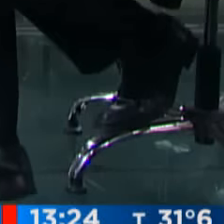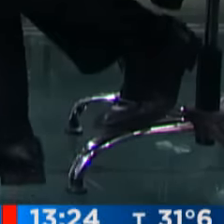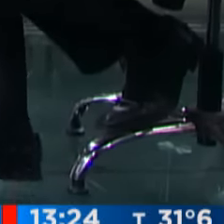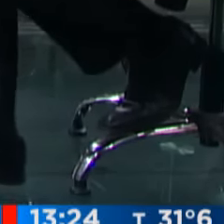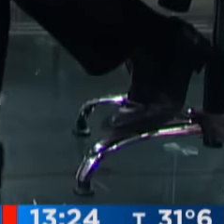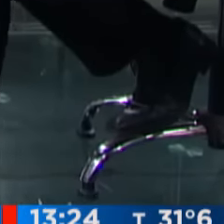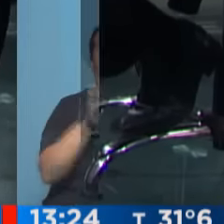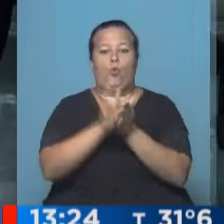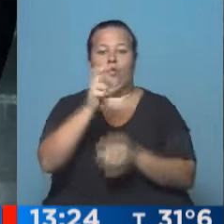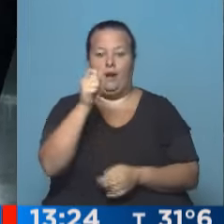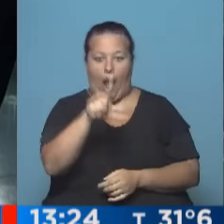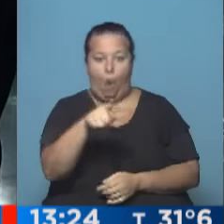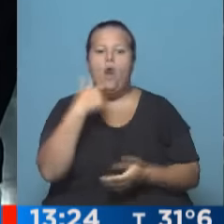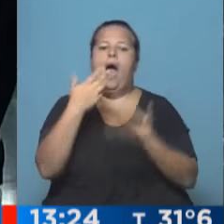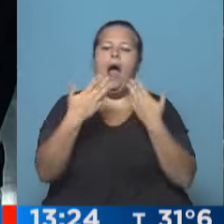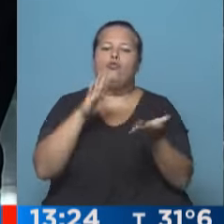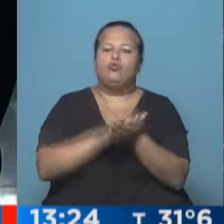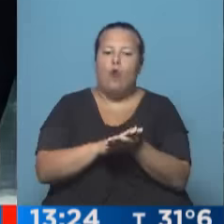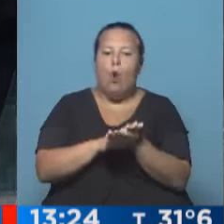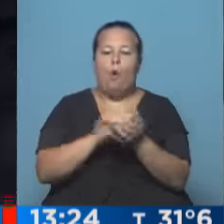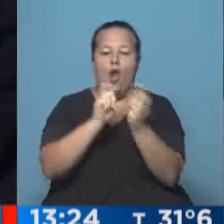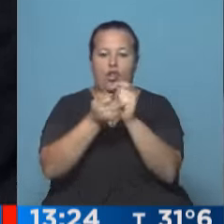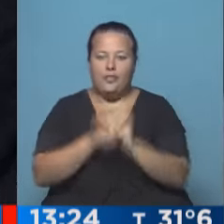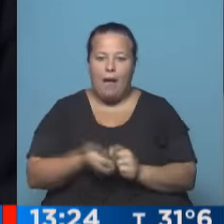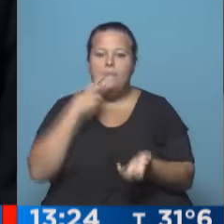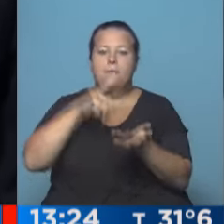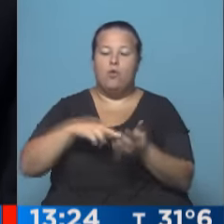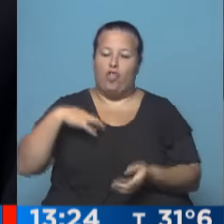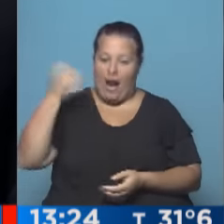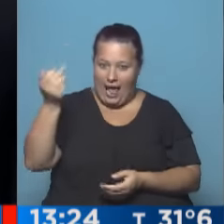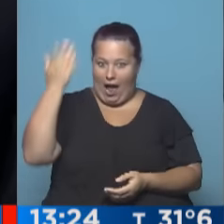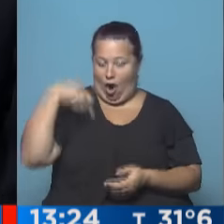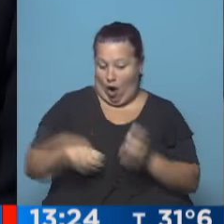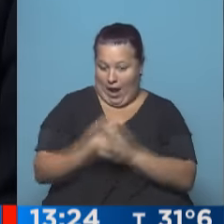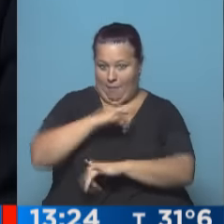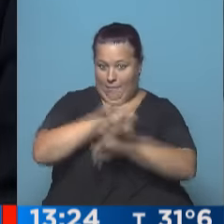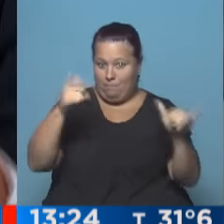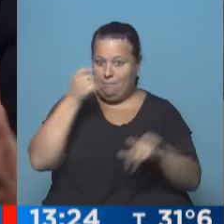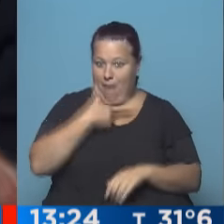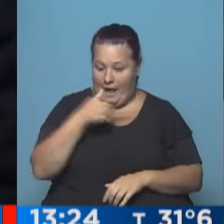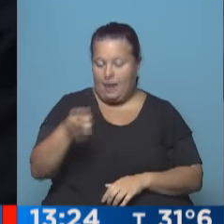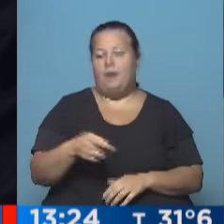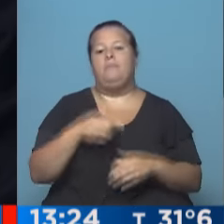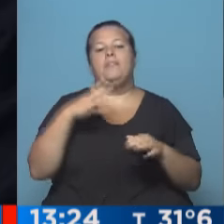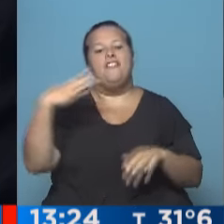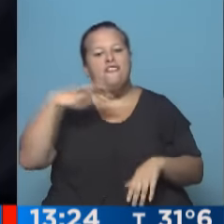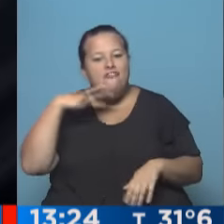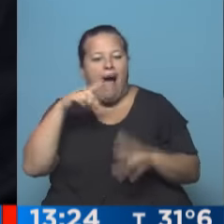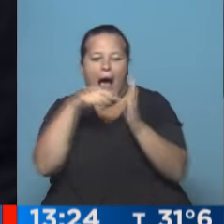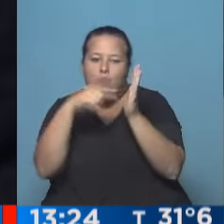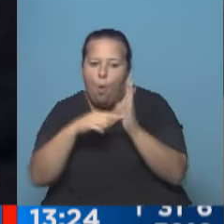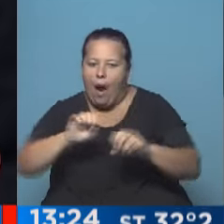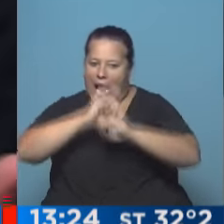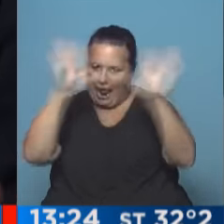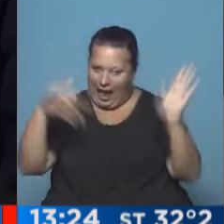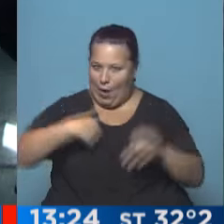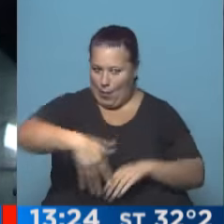Estamos con Raúl de la Torre para analizar las modificaciones del impuesto a las ganancias anunciadas esta mañana por el presidente Mauricio Macri. Faltan precisiones que se van